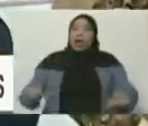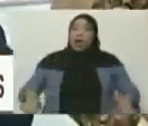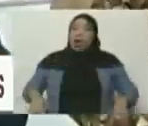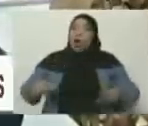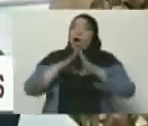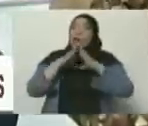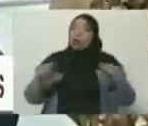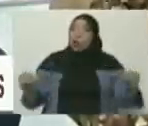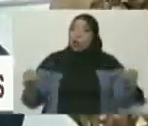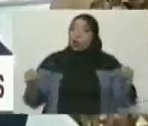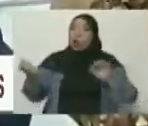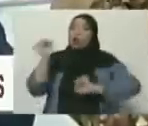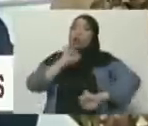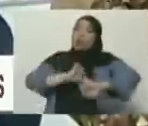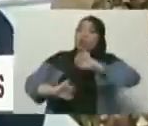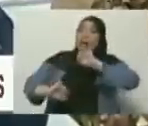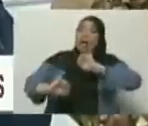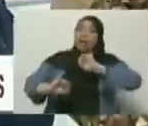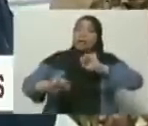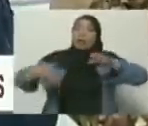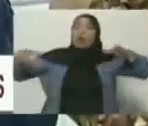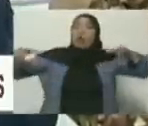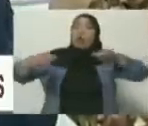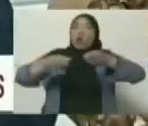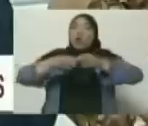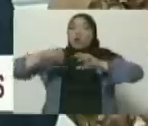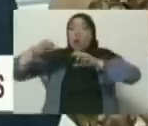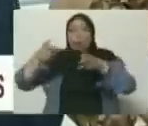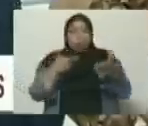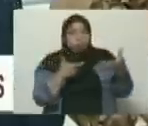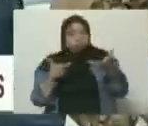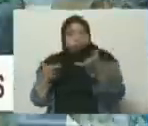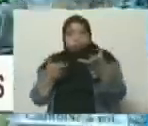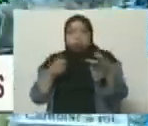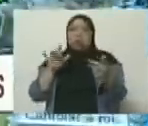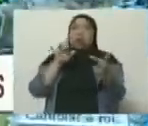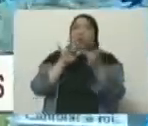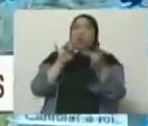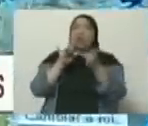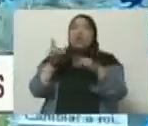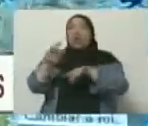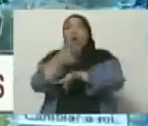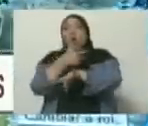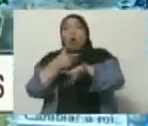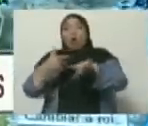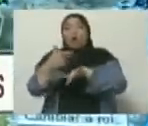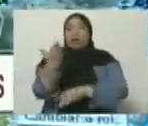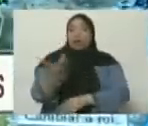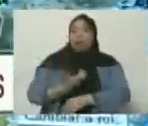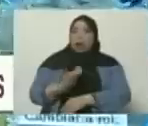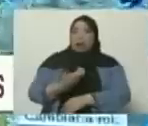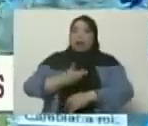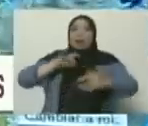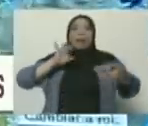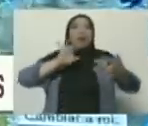los cuerpos de protección civil en coordinación directa con los gobernadores y los alcaldes